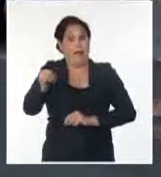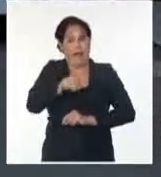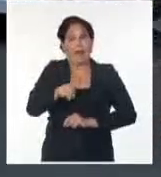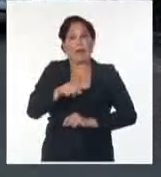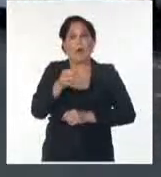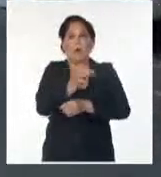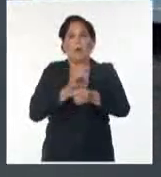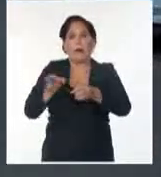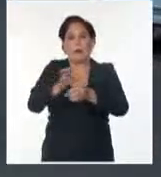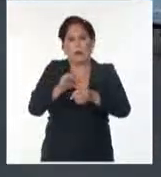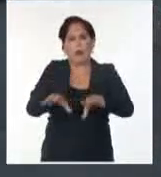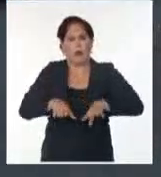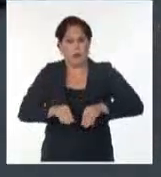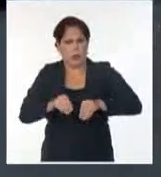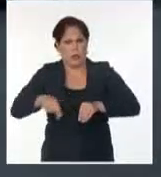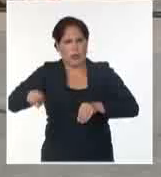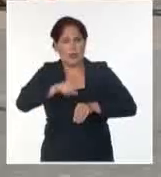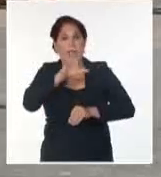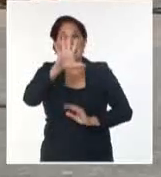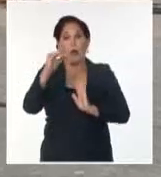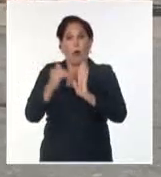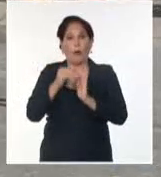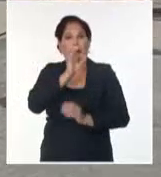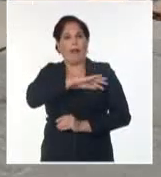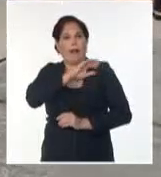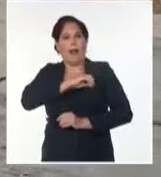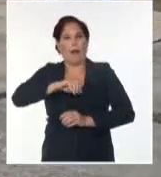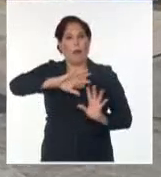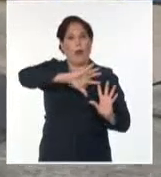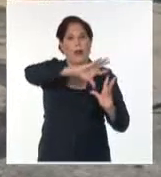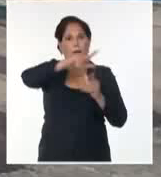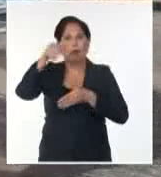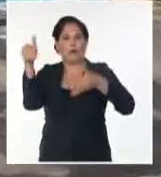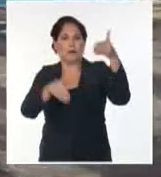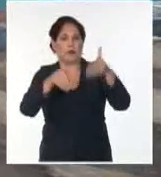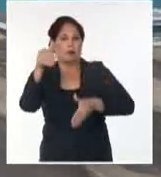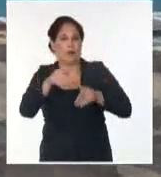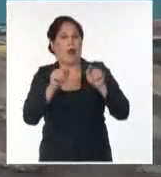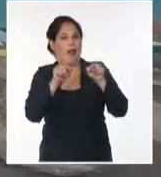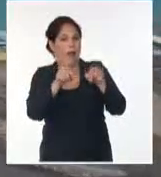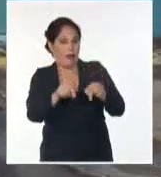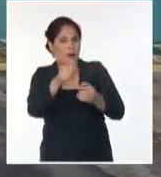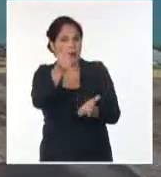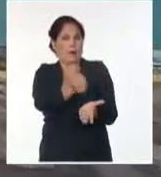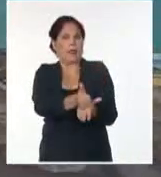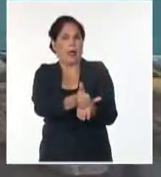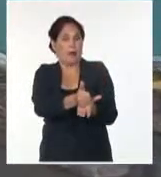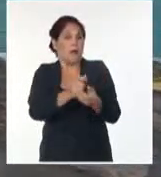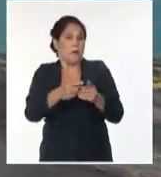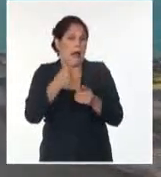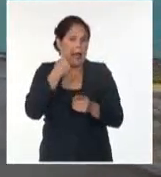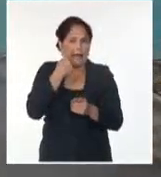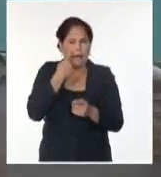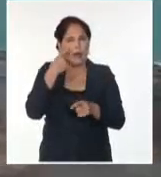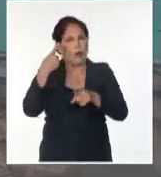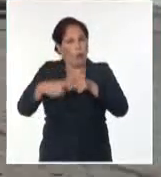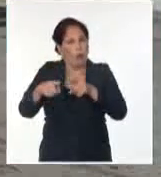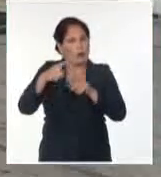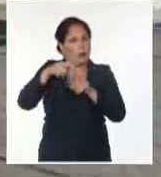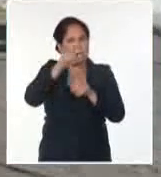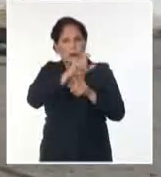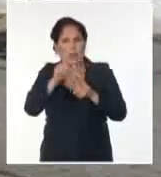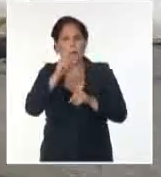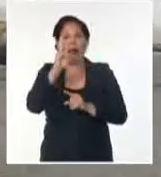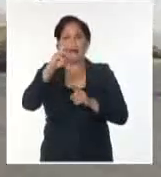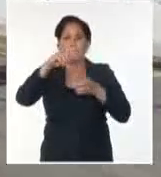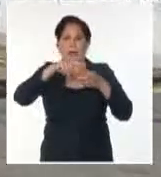estados insulares. Unos 5.000 delegados de todo el planeta se dan cita en St. John's, su capital, para examinar, entre otros temas, tres